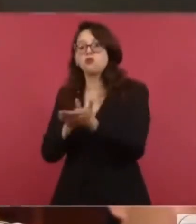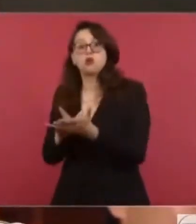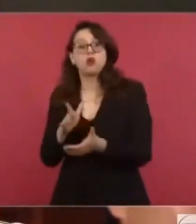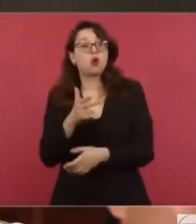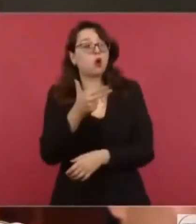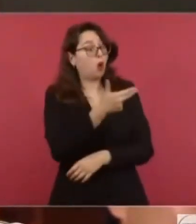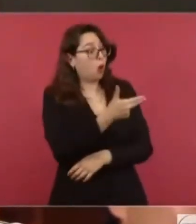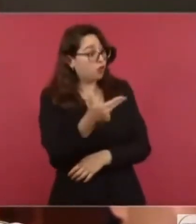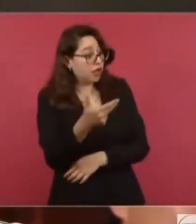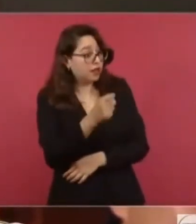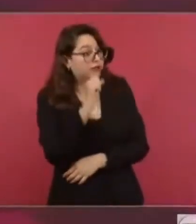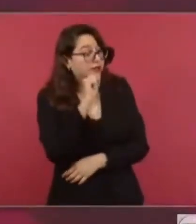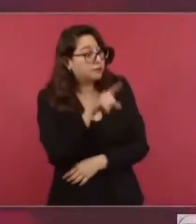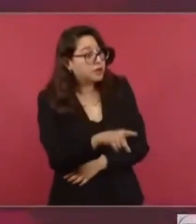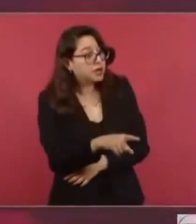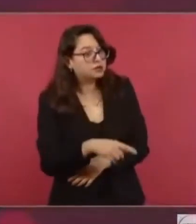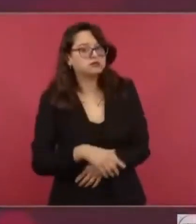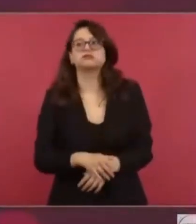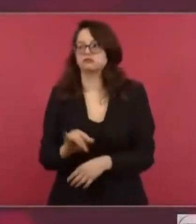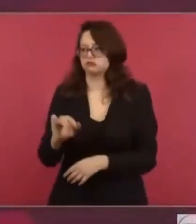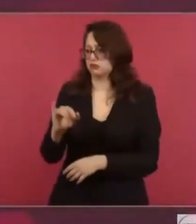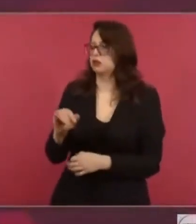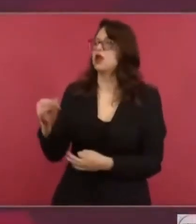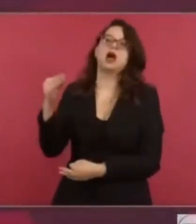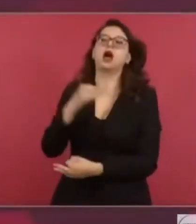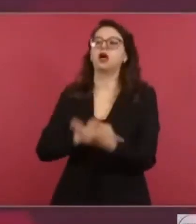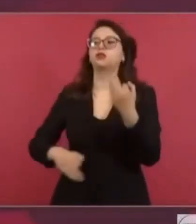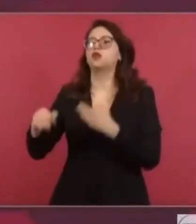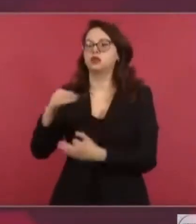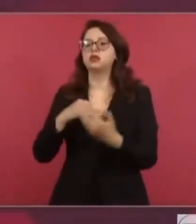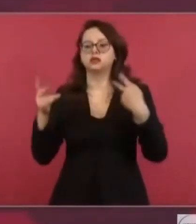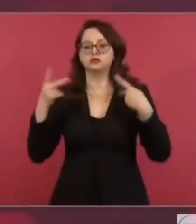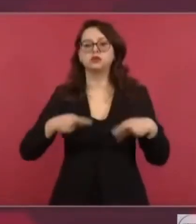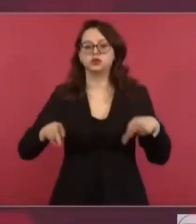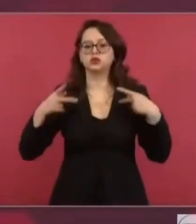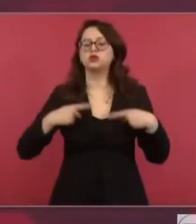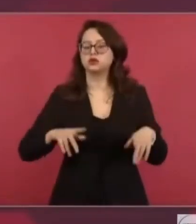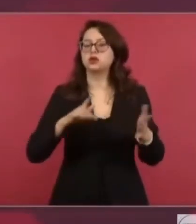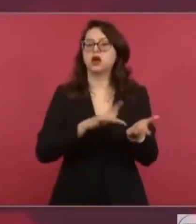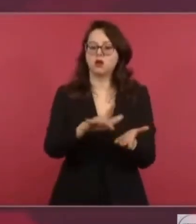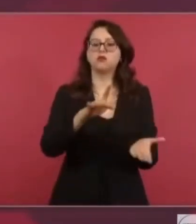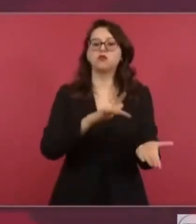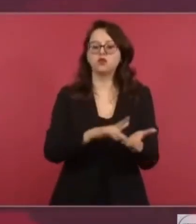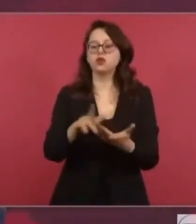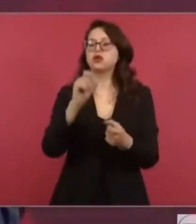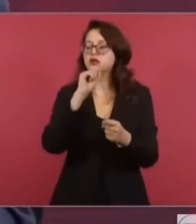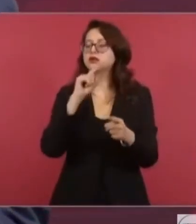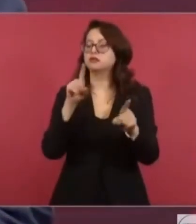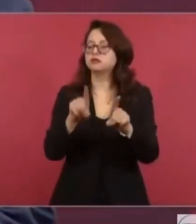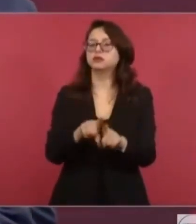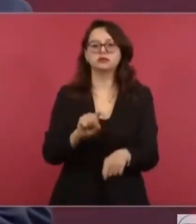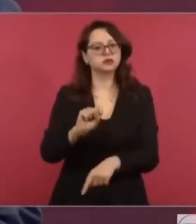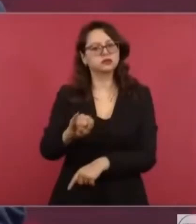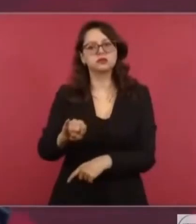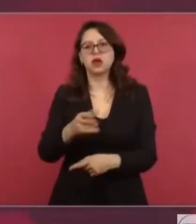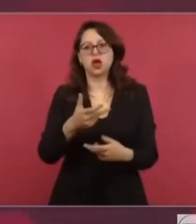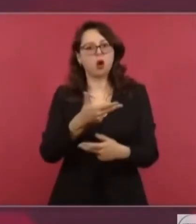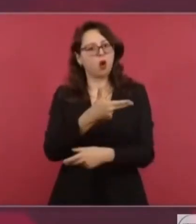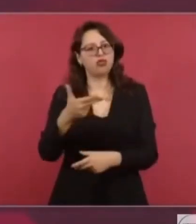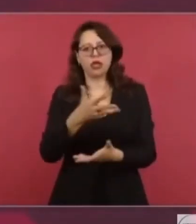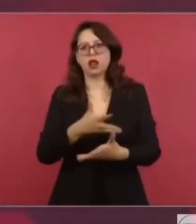hoteleras, presidente, ese apoyo? Todos, todos, los que podamos apoyar. Porque se trata de